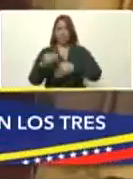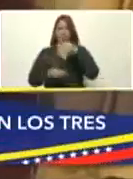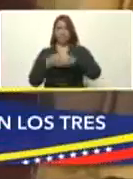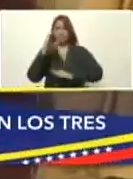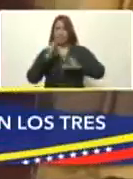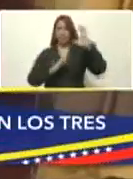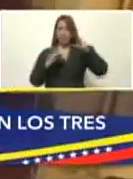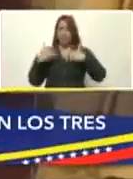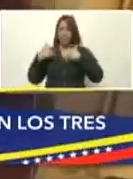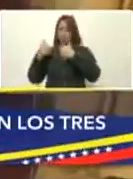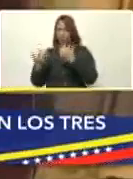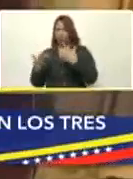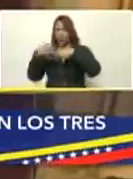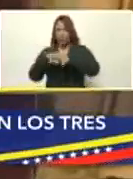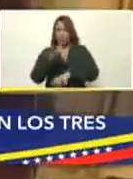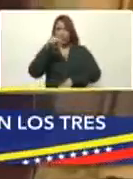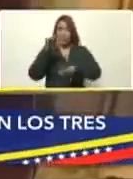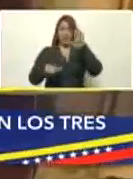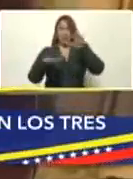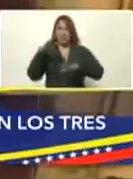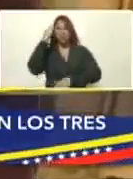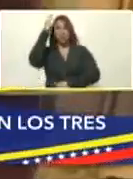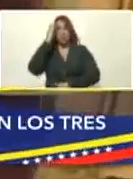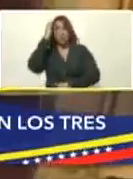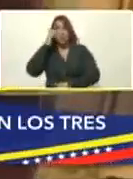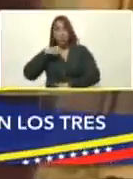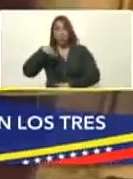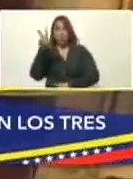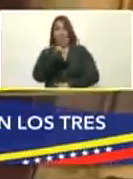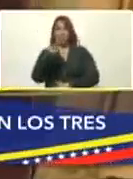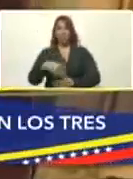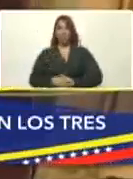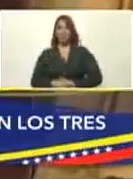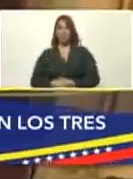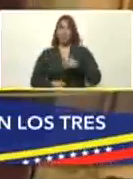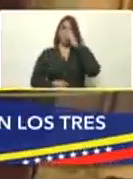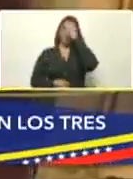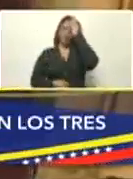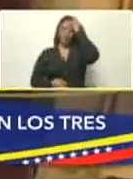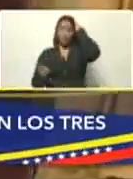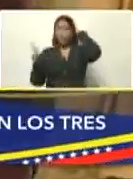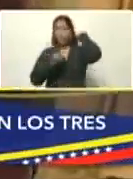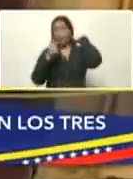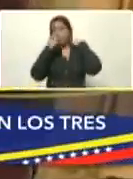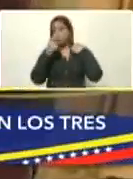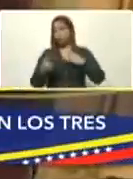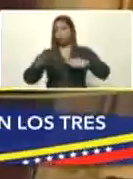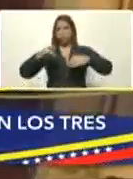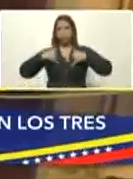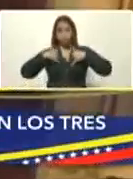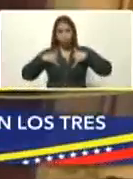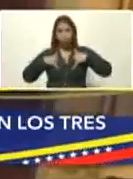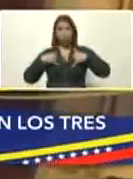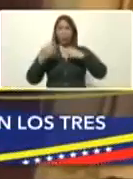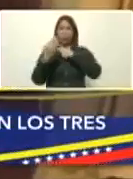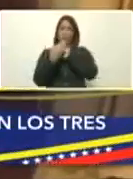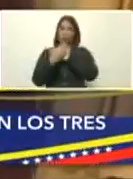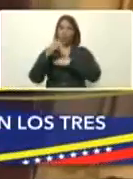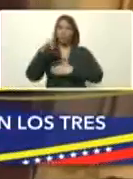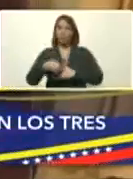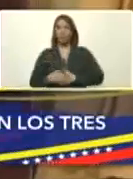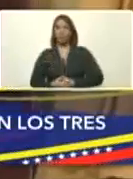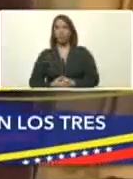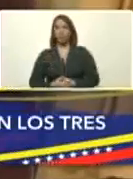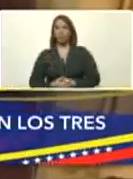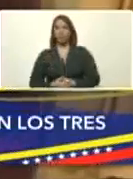ciencia y salud. Pero depende también de la conciencia del pueblo venezolano. No desestimar los autocuidados, la responsabilidad, el autocuido.